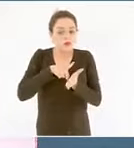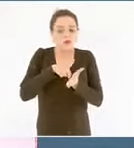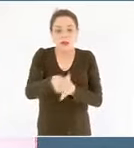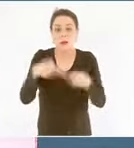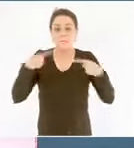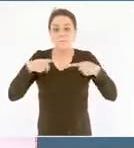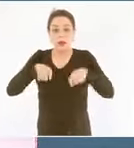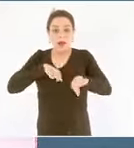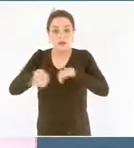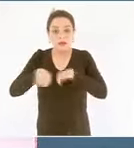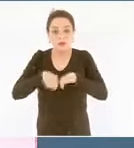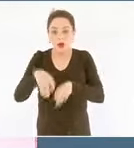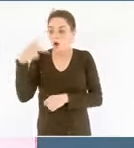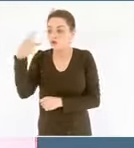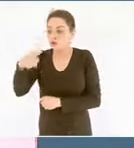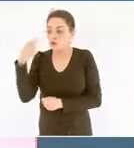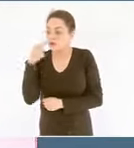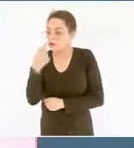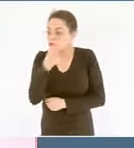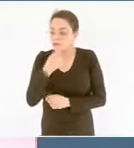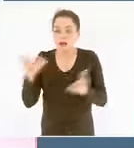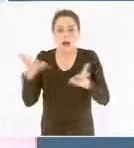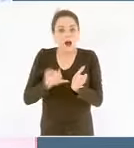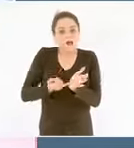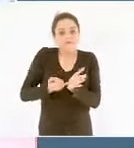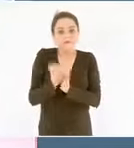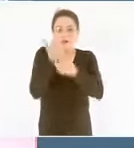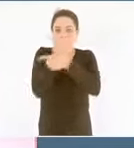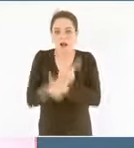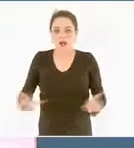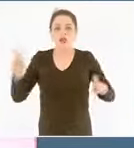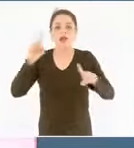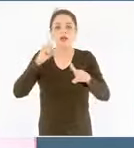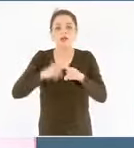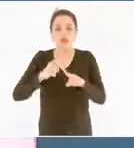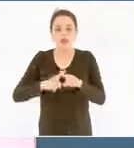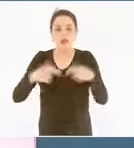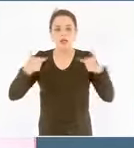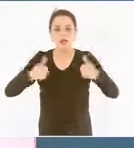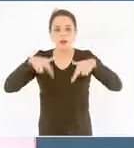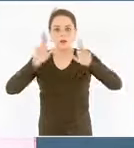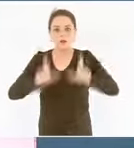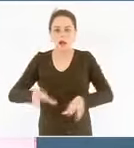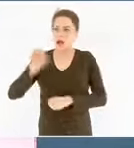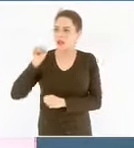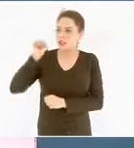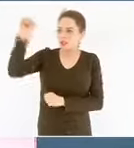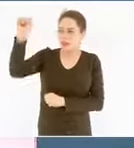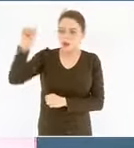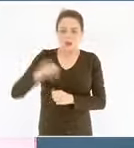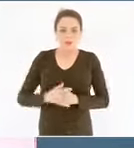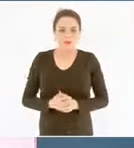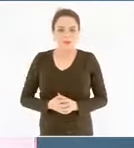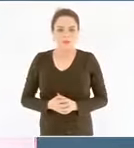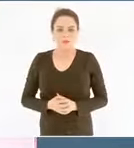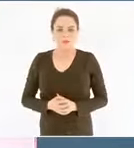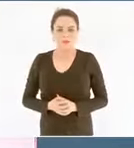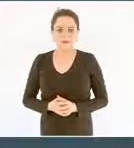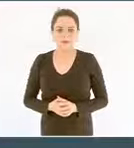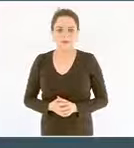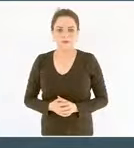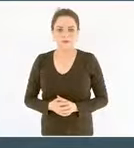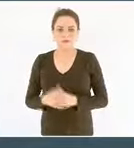elegir libremente a sus representantes sindicales con